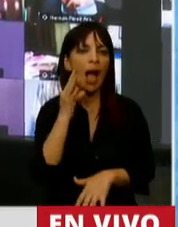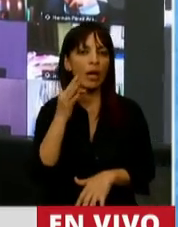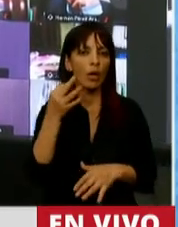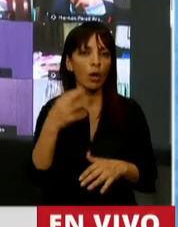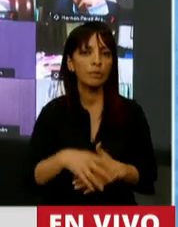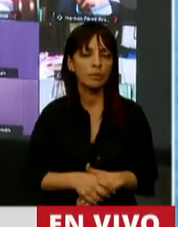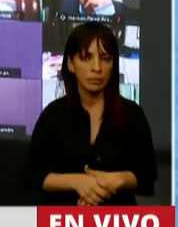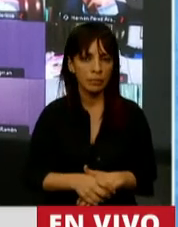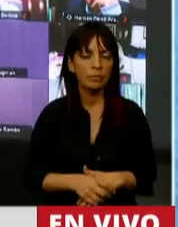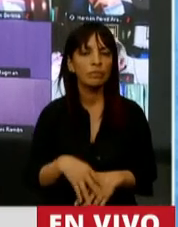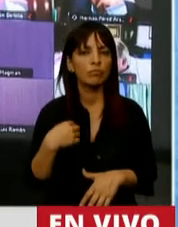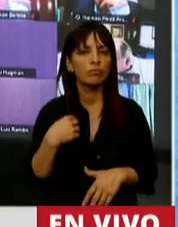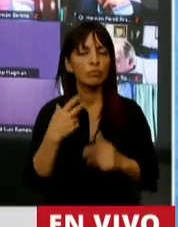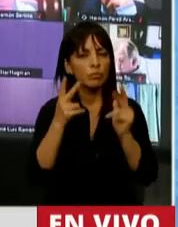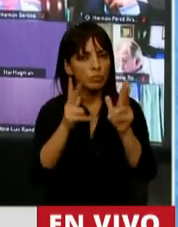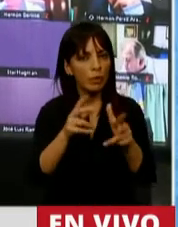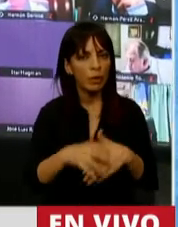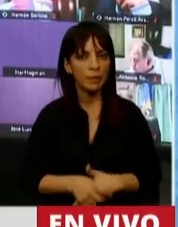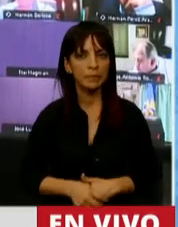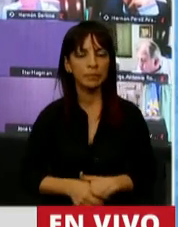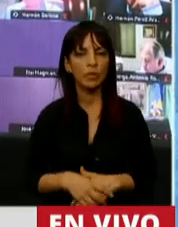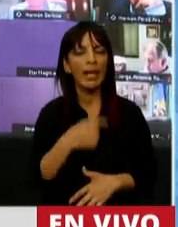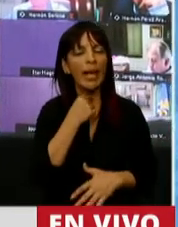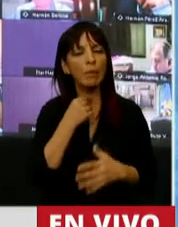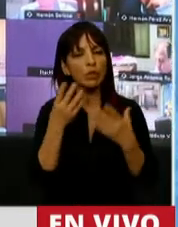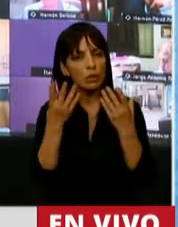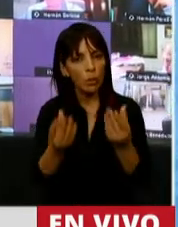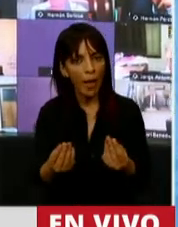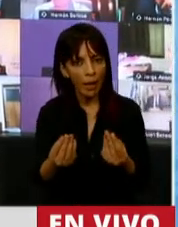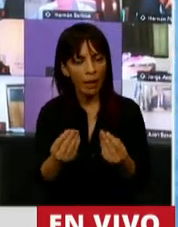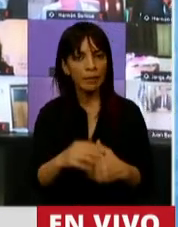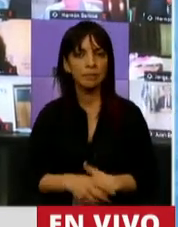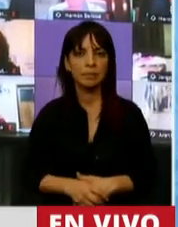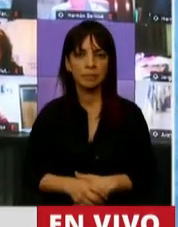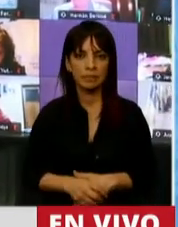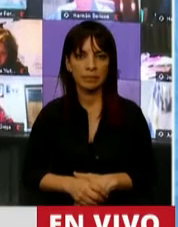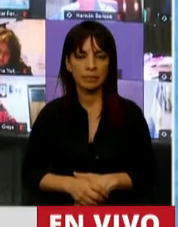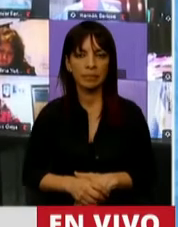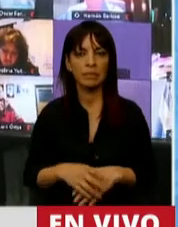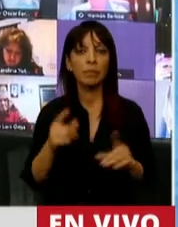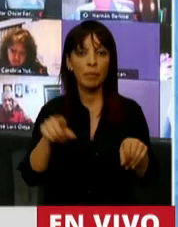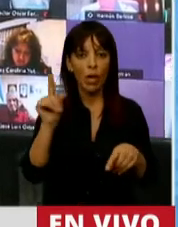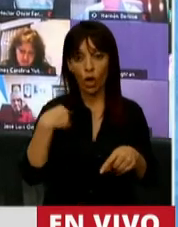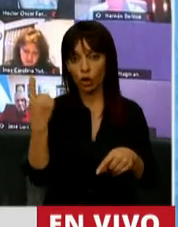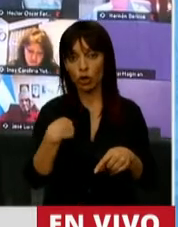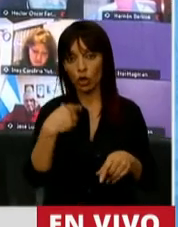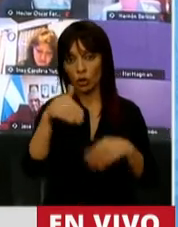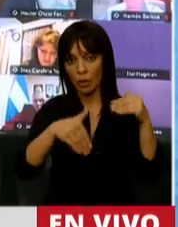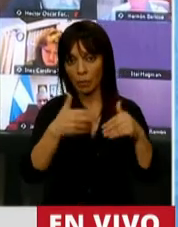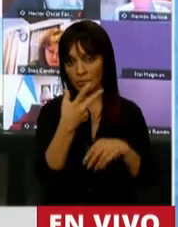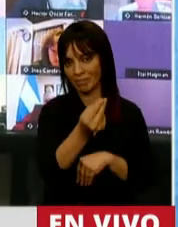Pero acá se ha dicho, queremos ayudar, pero no vamos a aprobar el presupuesto.